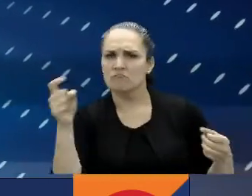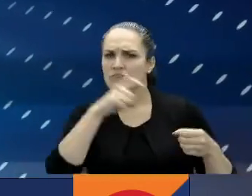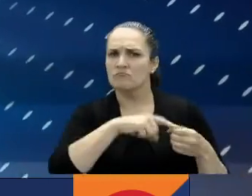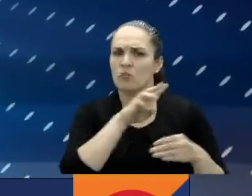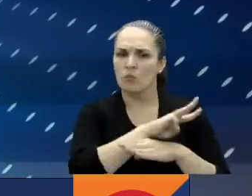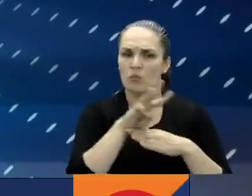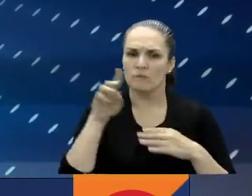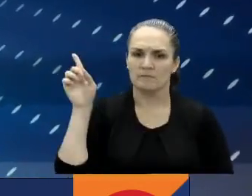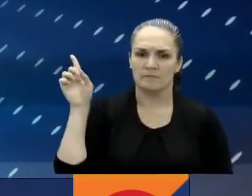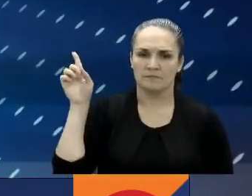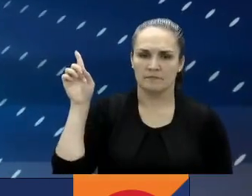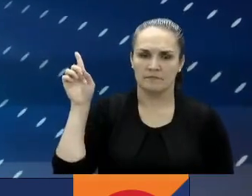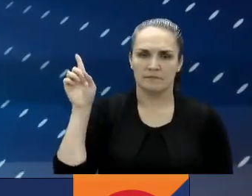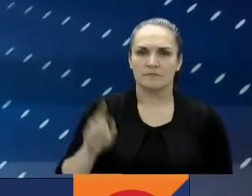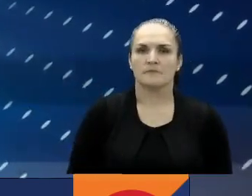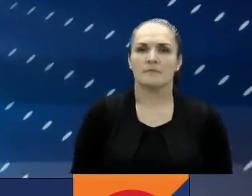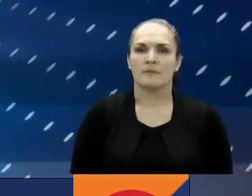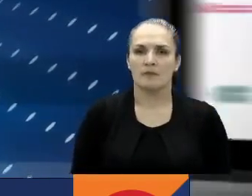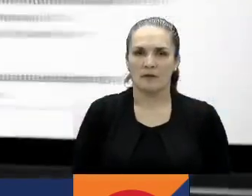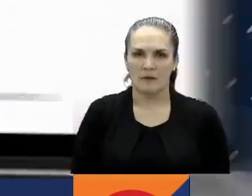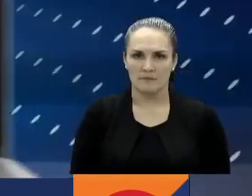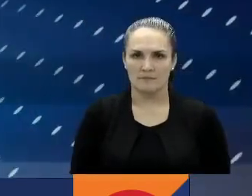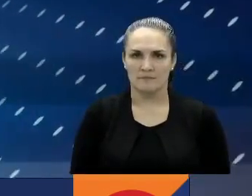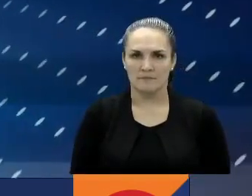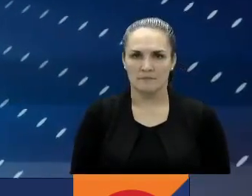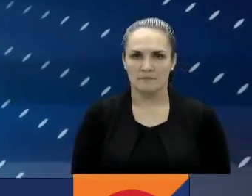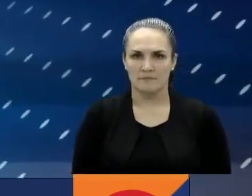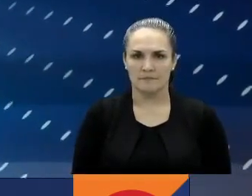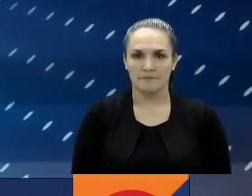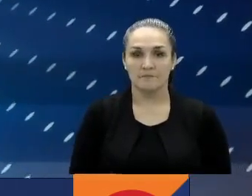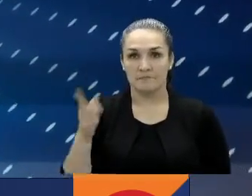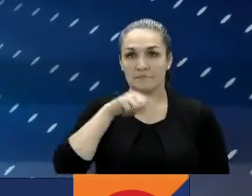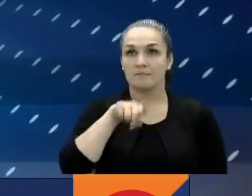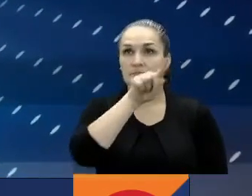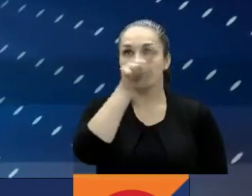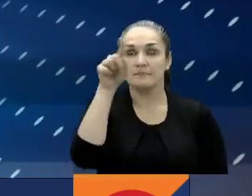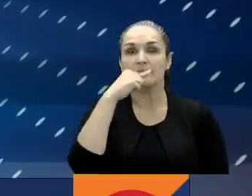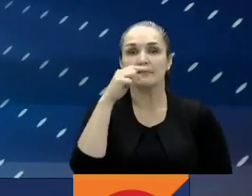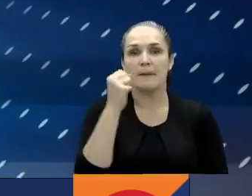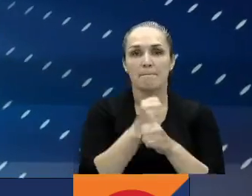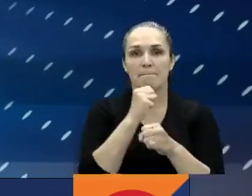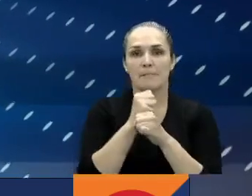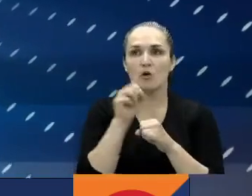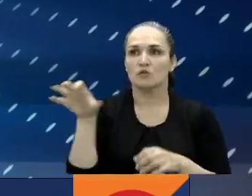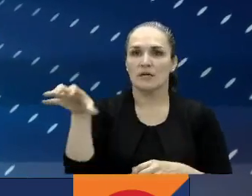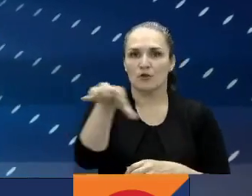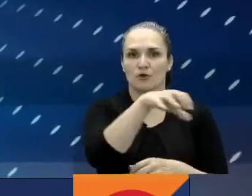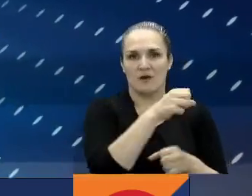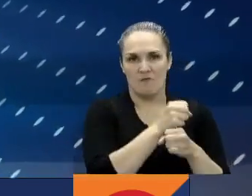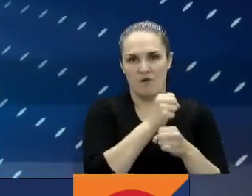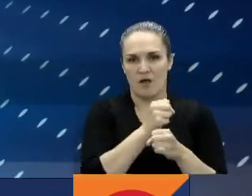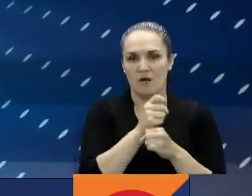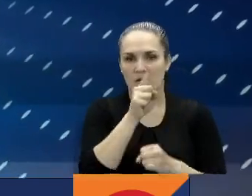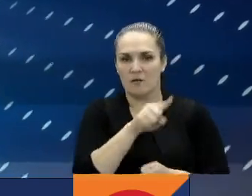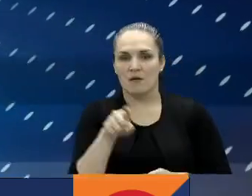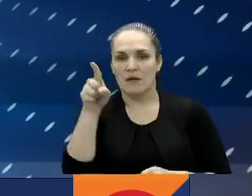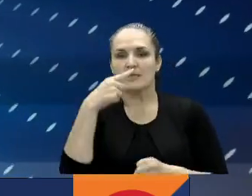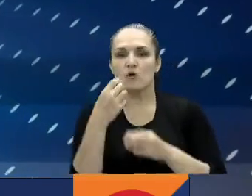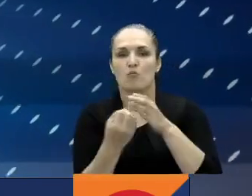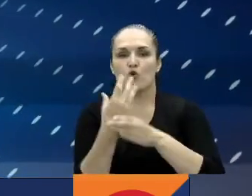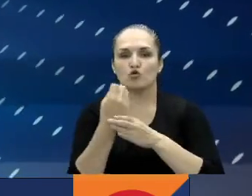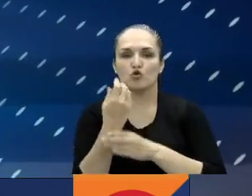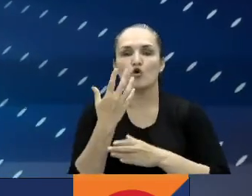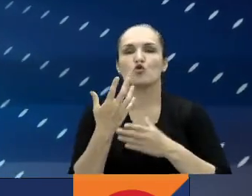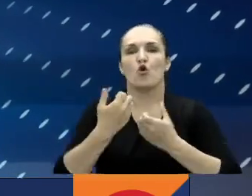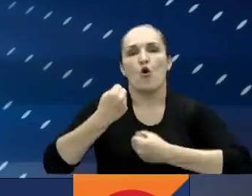.magneto365.com Diríjase a la pestaña empleos por sector laboral y de clic en producción,